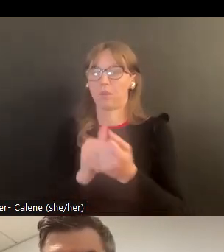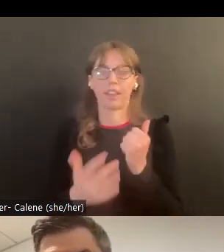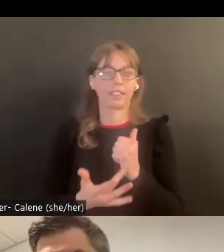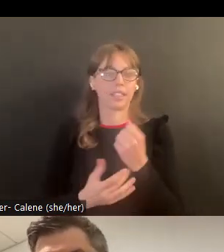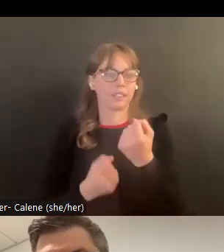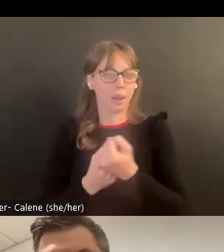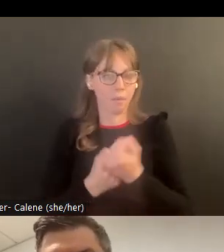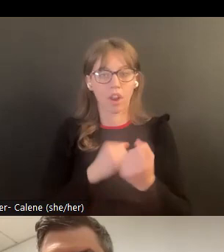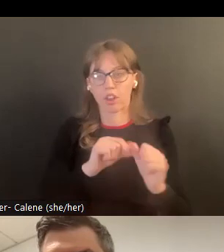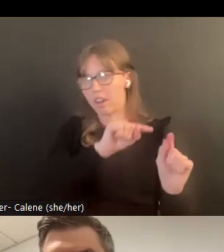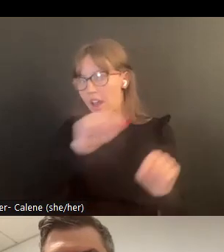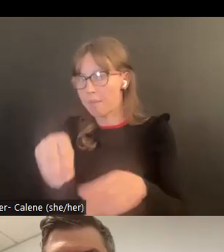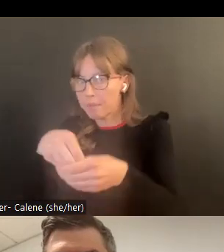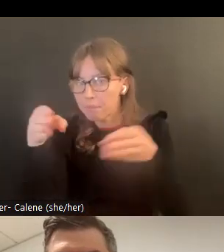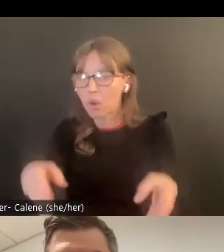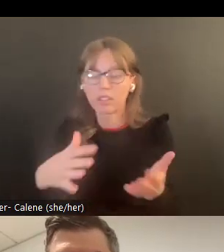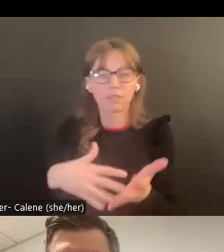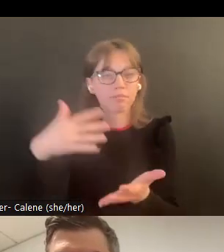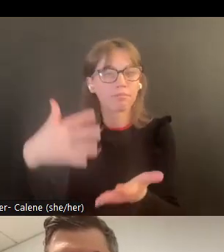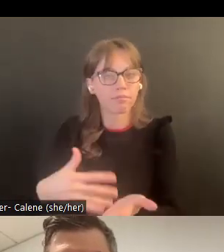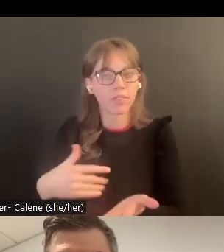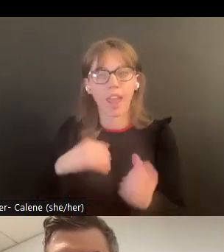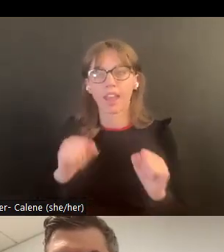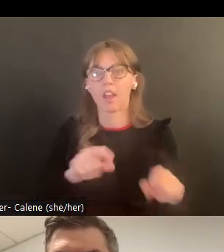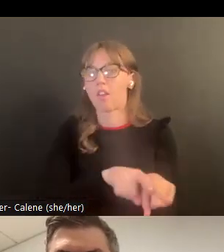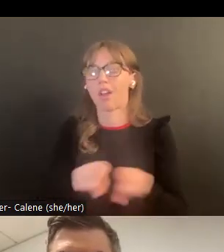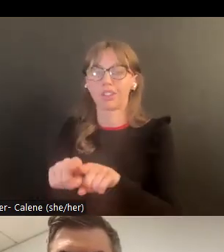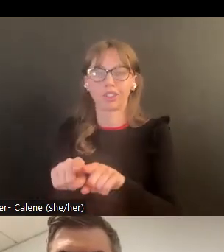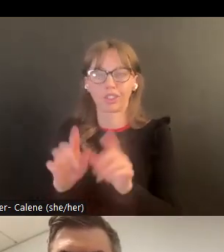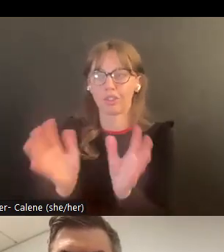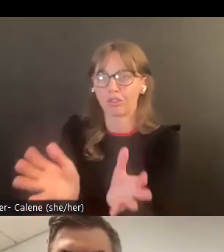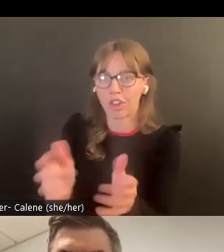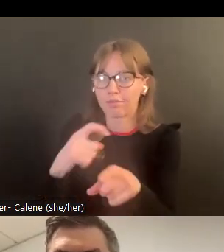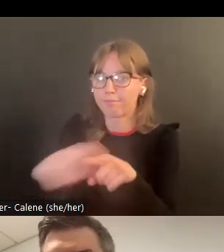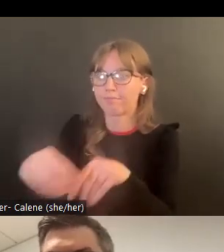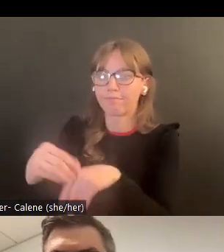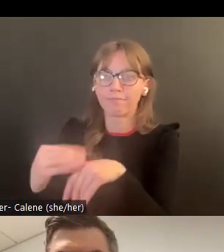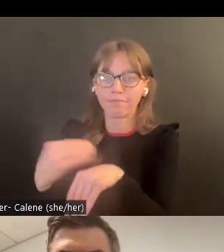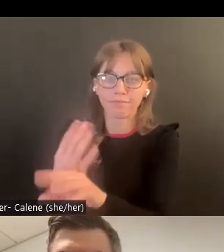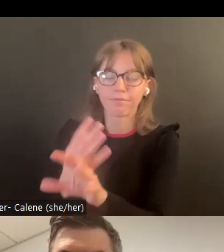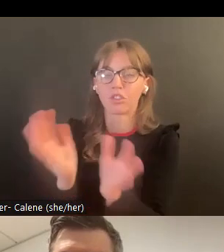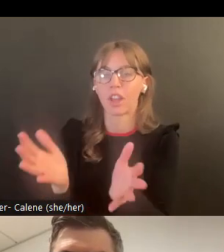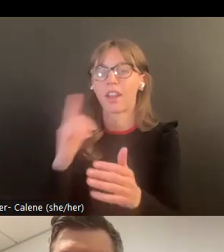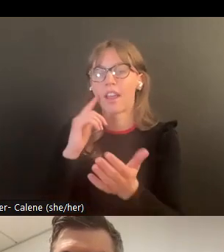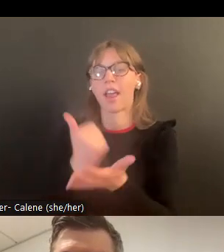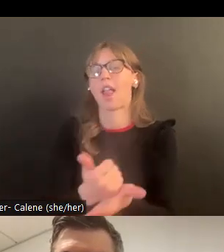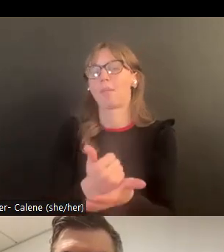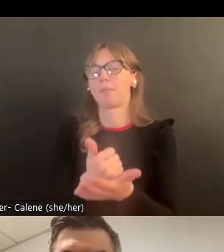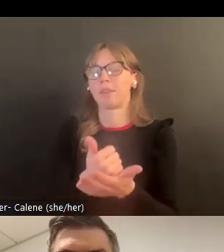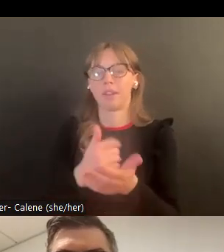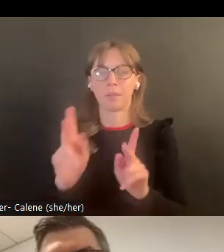yo apoyo eso para lo que será ayuda técnica y puedo entonces también brincar el teléfono para